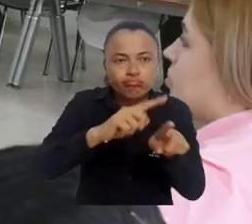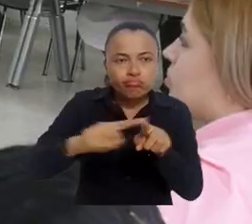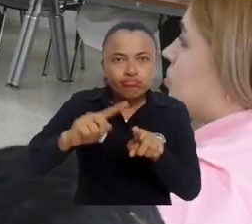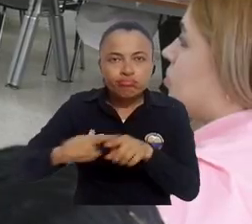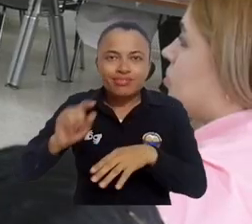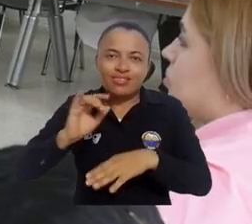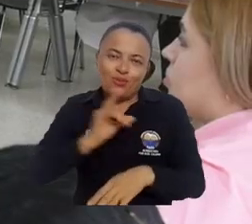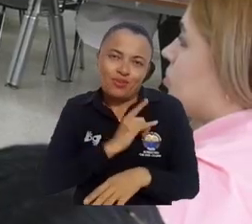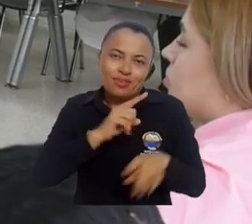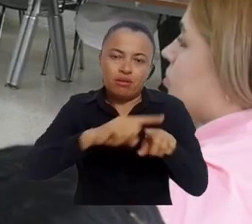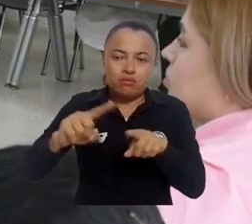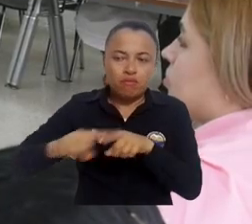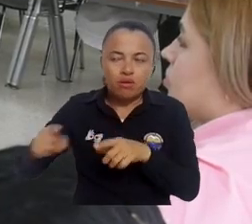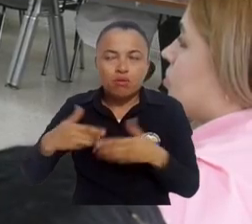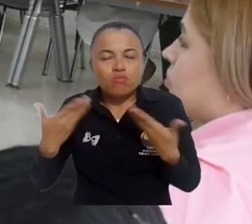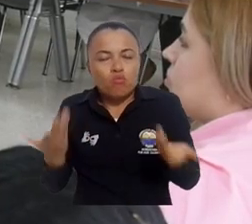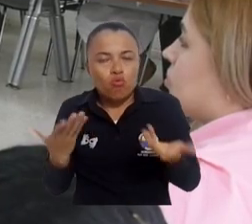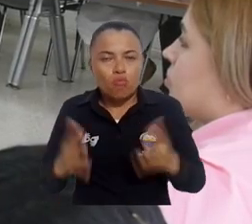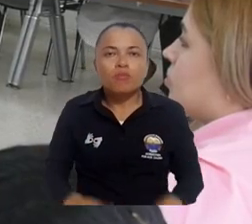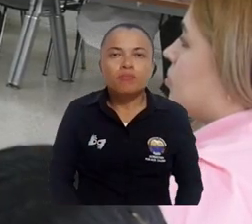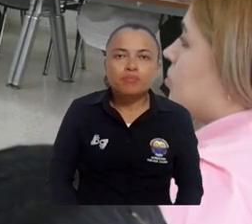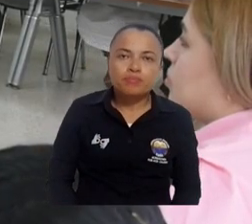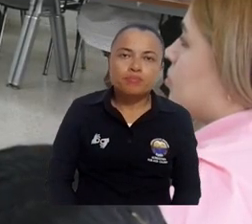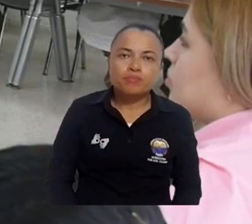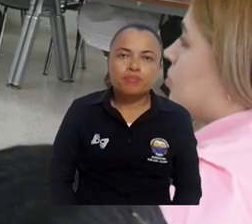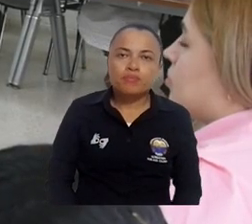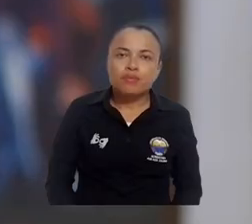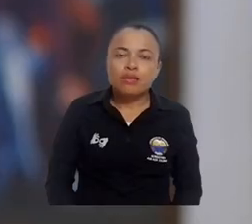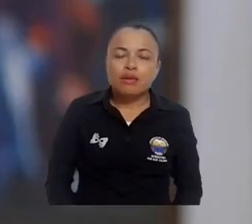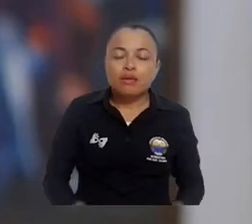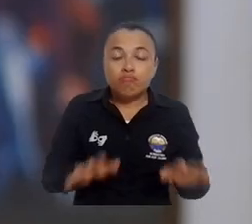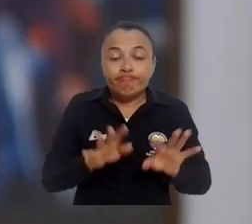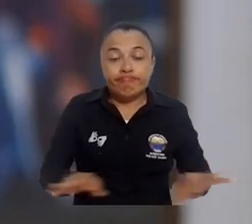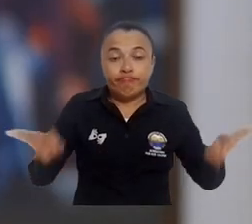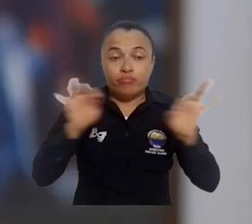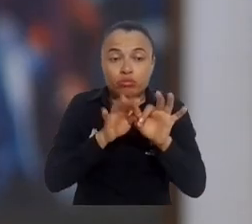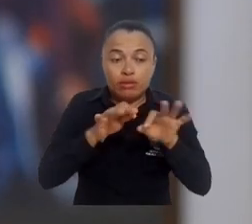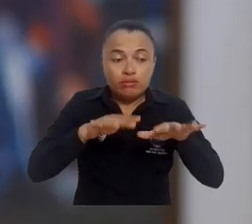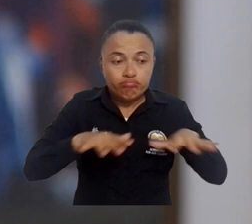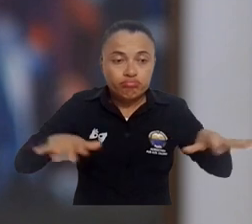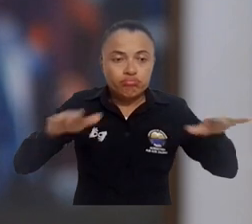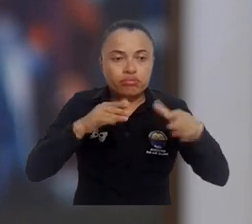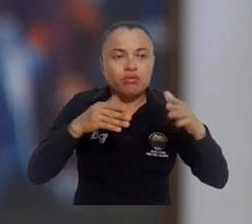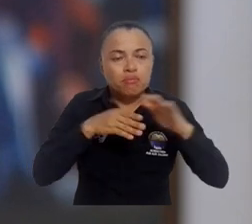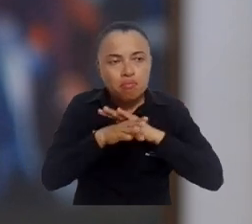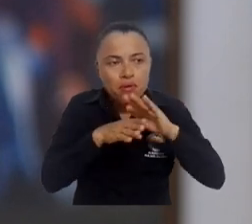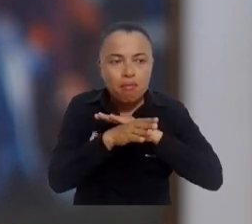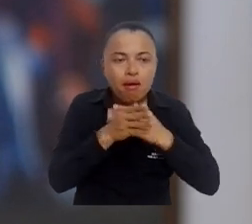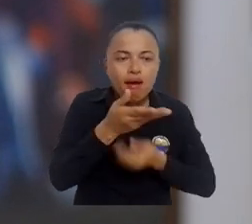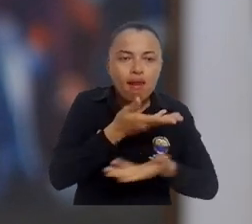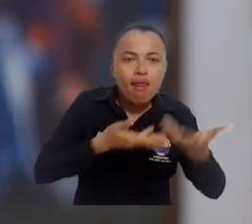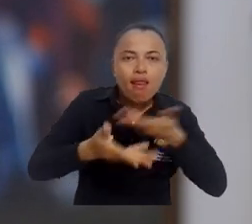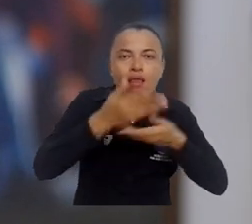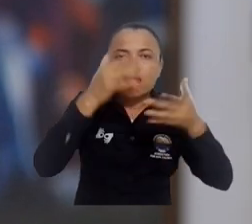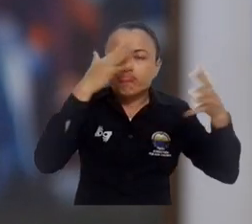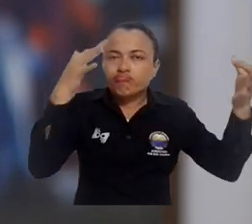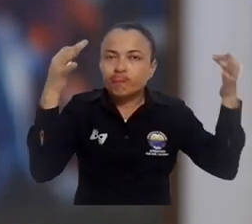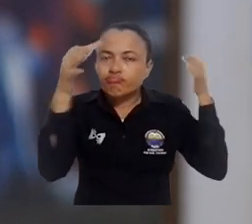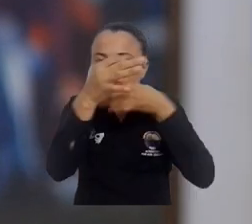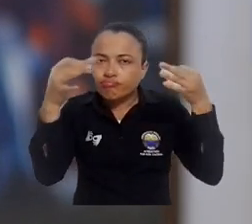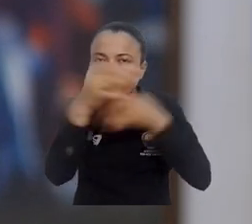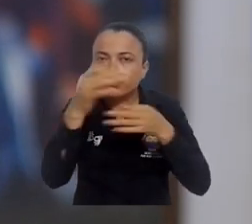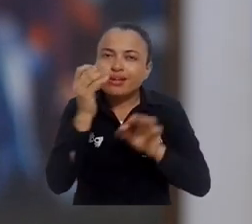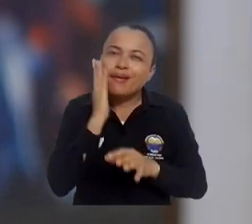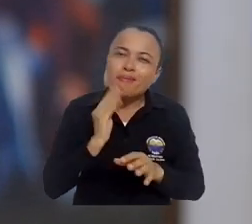en diferentes instituciones de educación superior. Vale, realmente me parece valioso que se abran estos espacios que nos permiten intercambiar